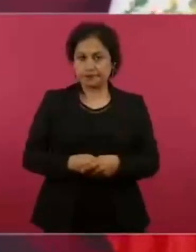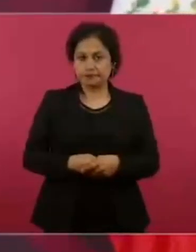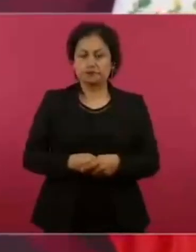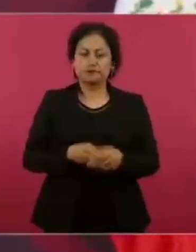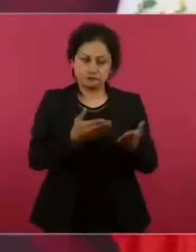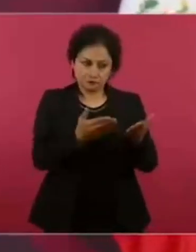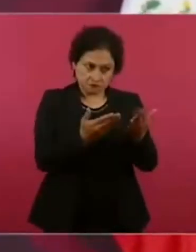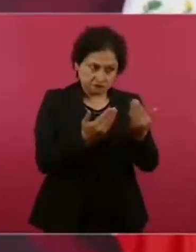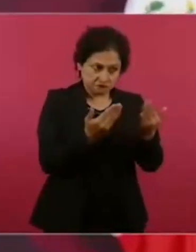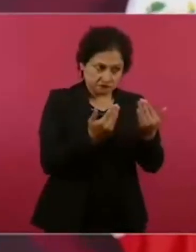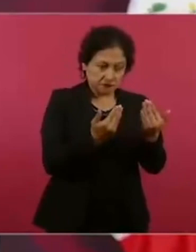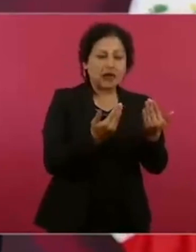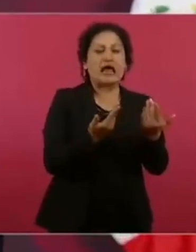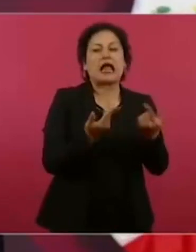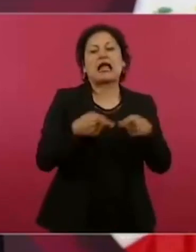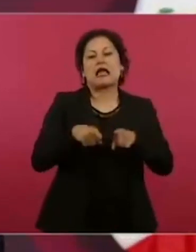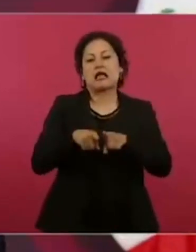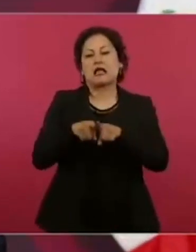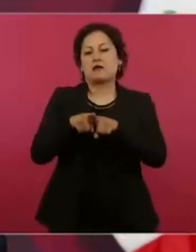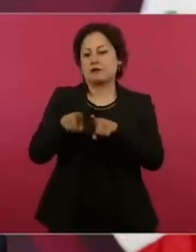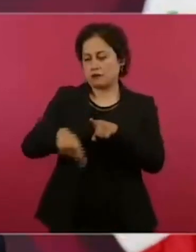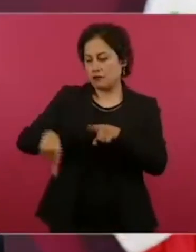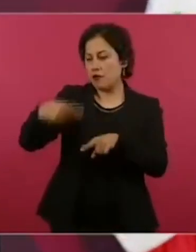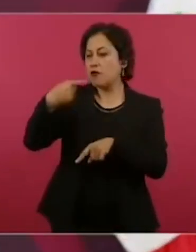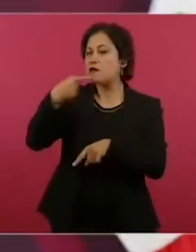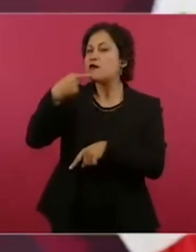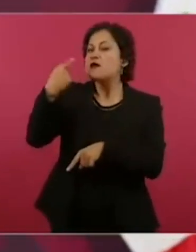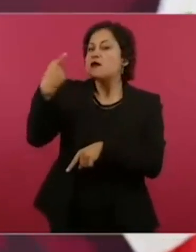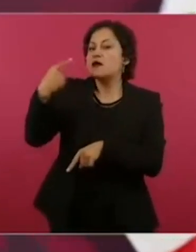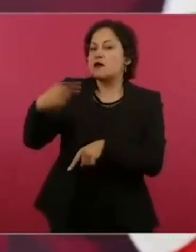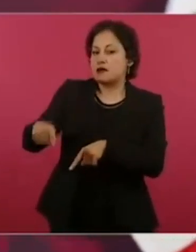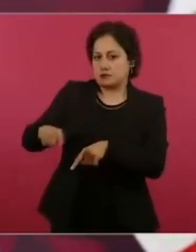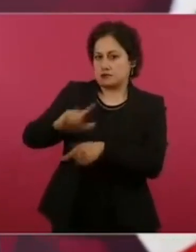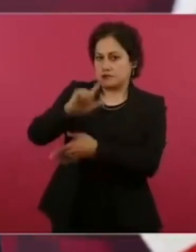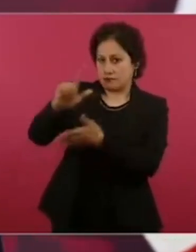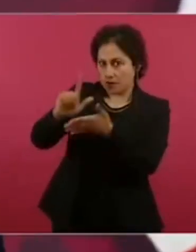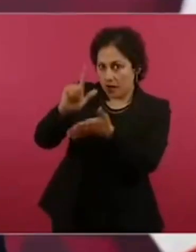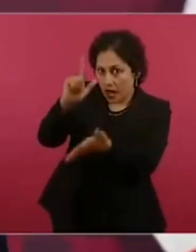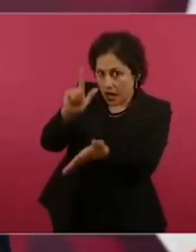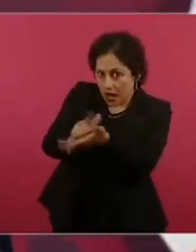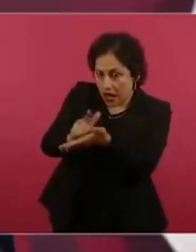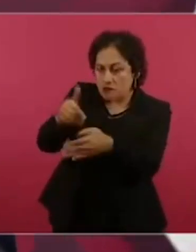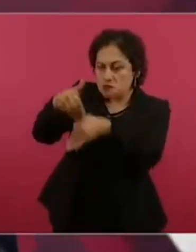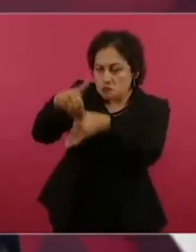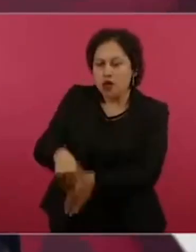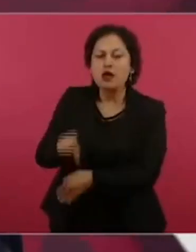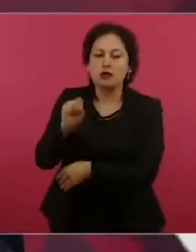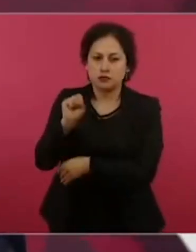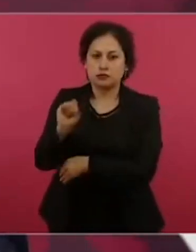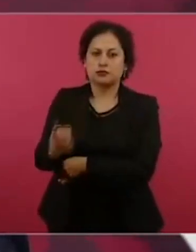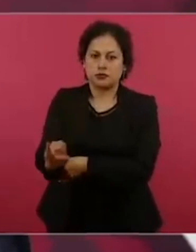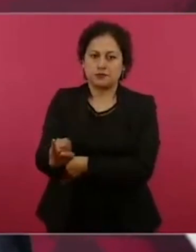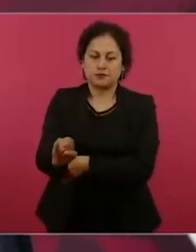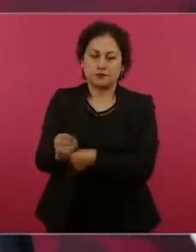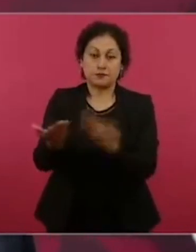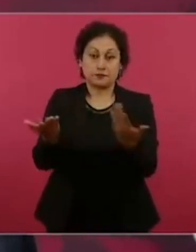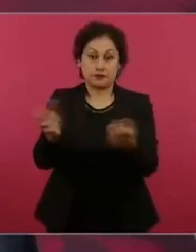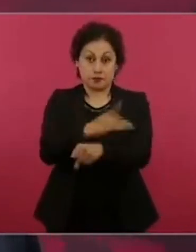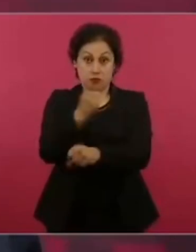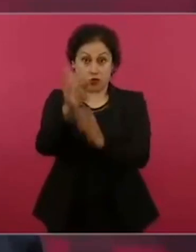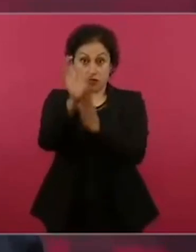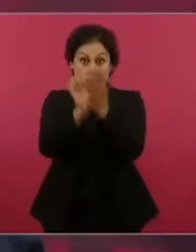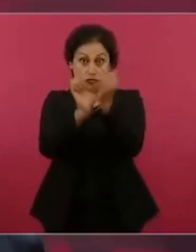También tenemos nosotros la facultad, de acuerdo a la Constitución,